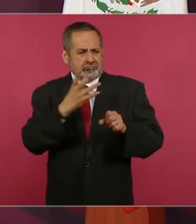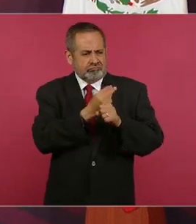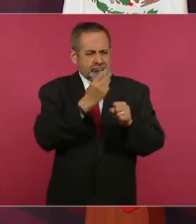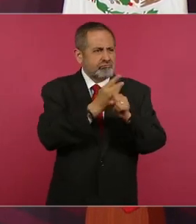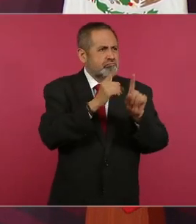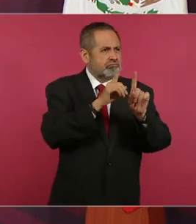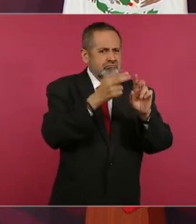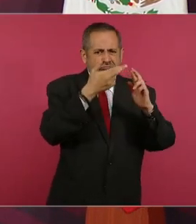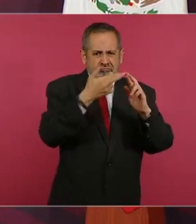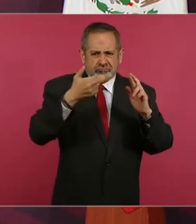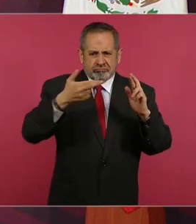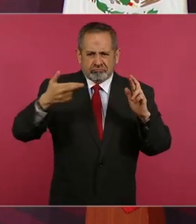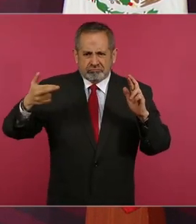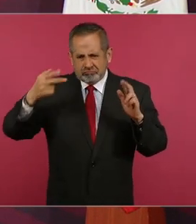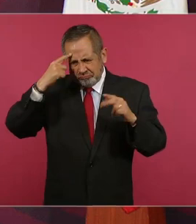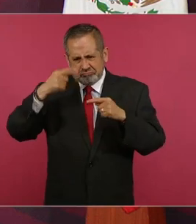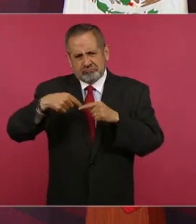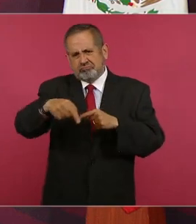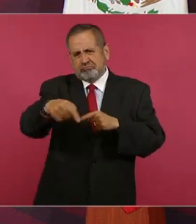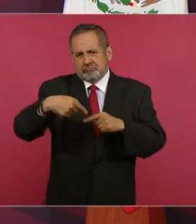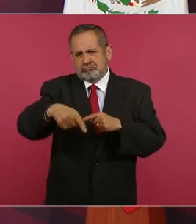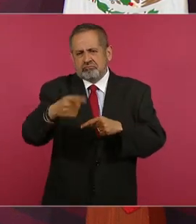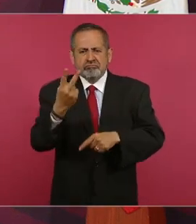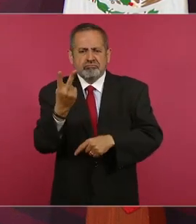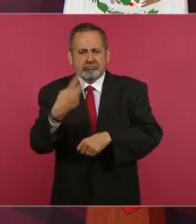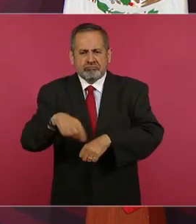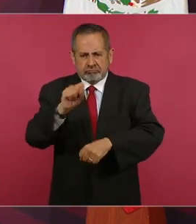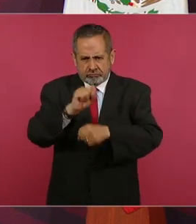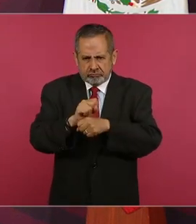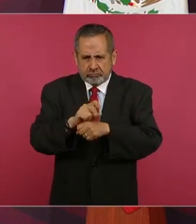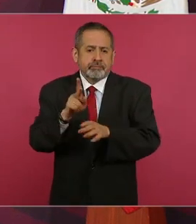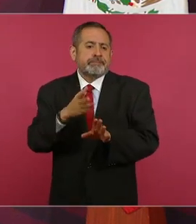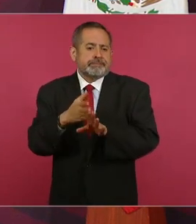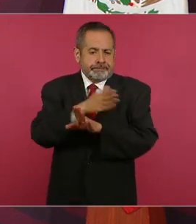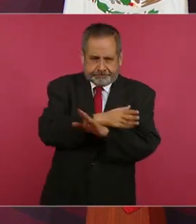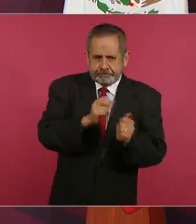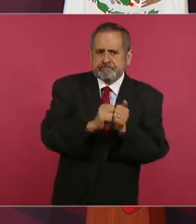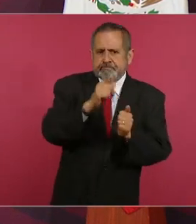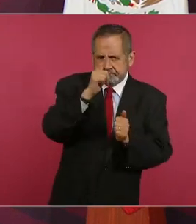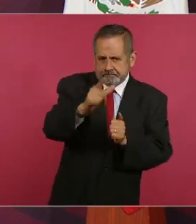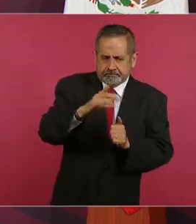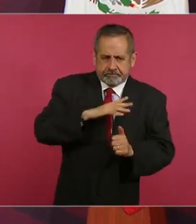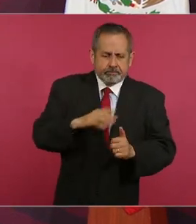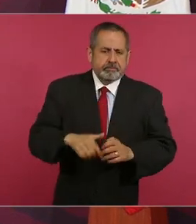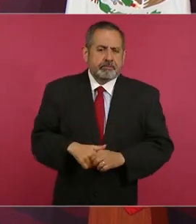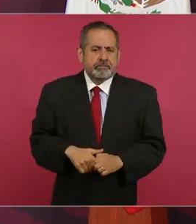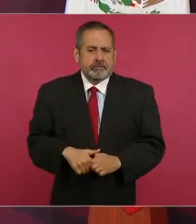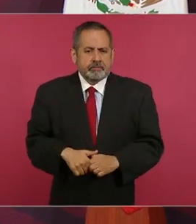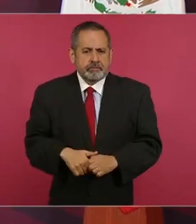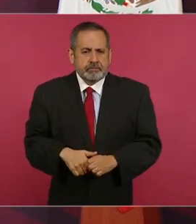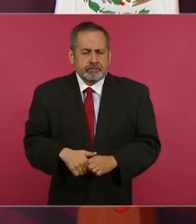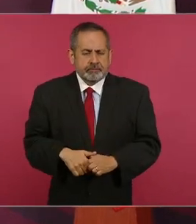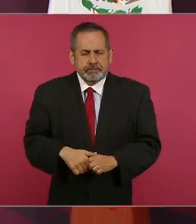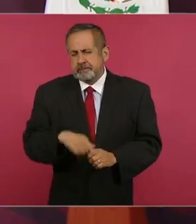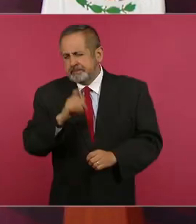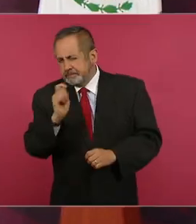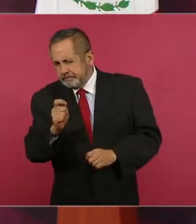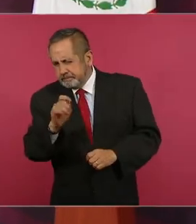fácilmente en las próximas dos semanas, señor presidente, pero ya con servicio eléctrico. Sí, o sea, van a buscar